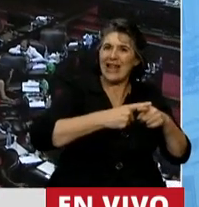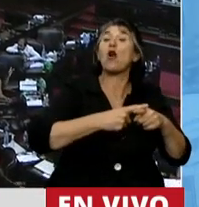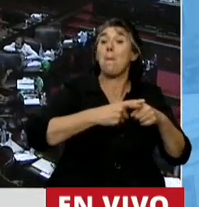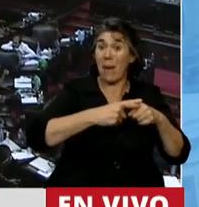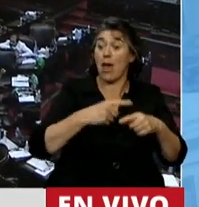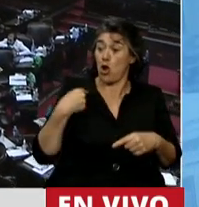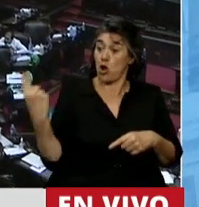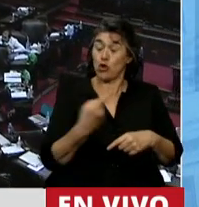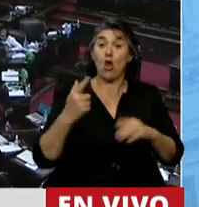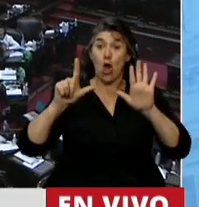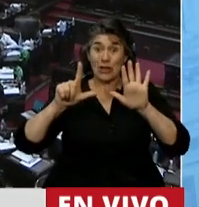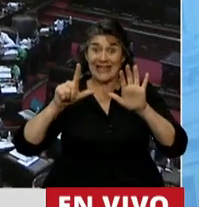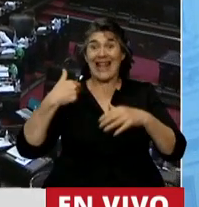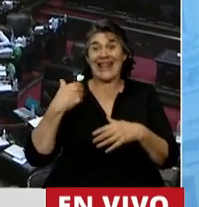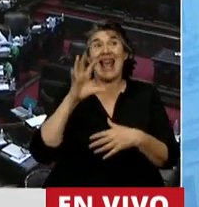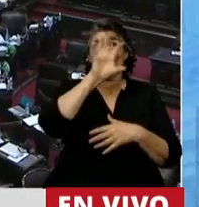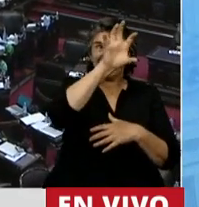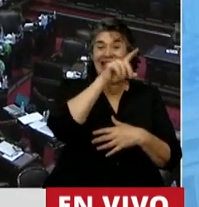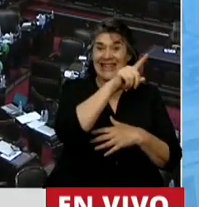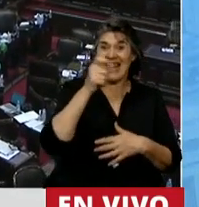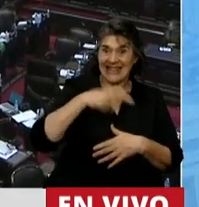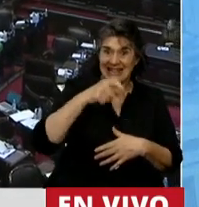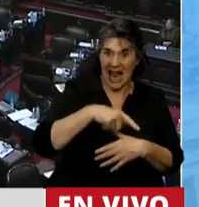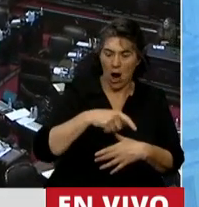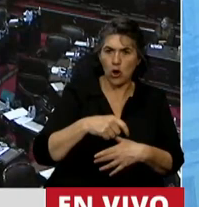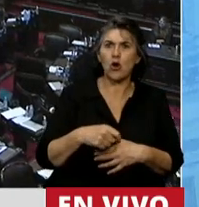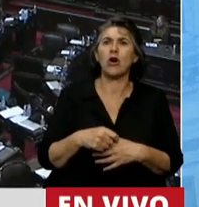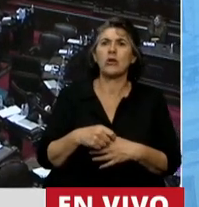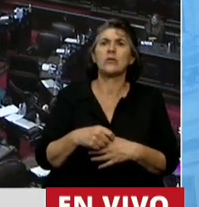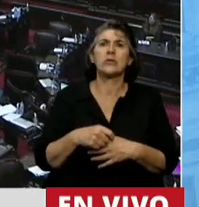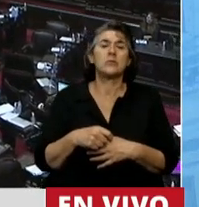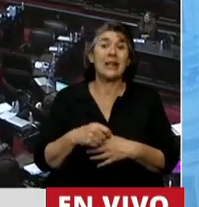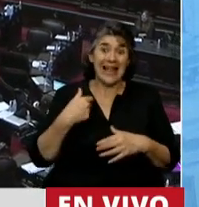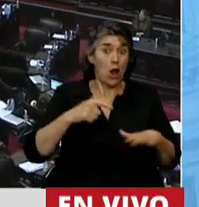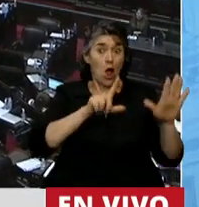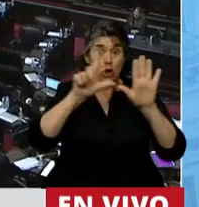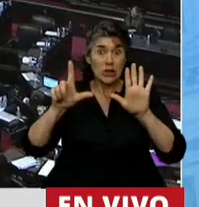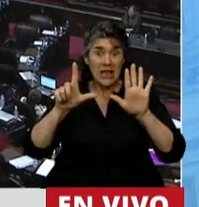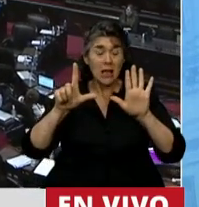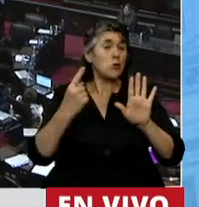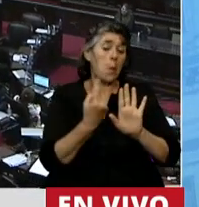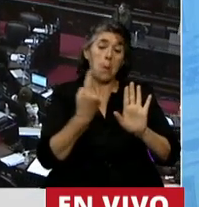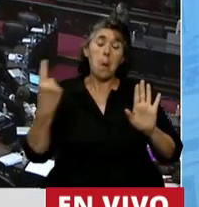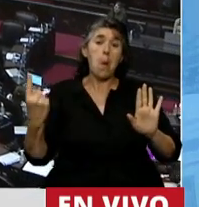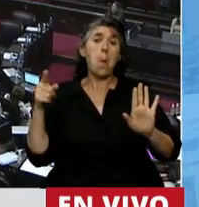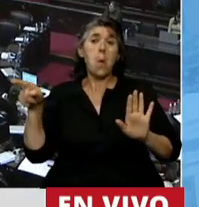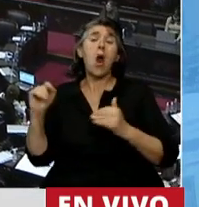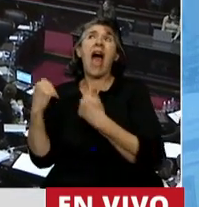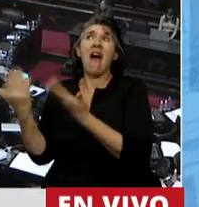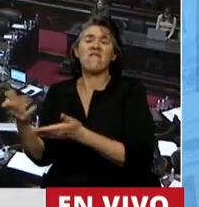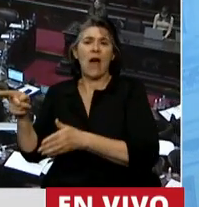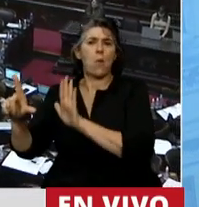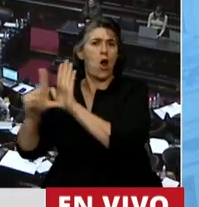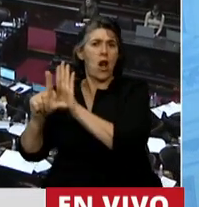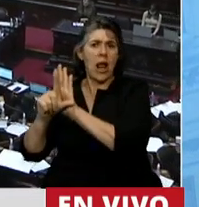vamos a encontrar que hasta ahora, con certeza, uno solamente de ellos se ha expresado a favor de este proyecto de ley,